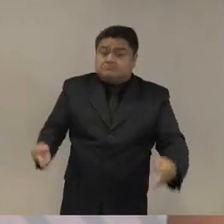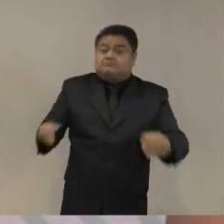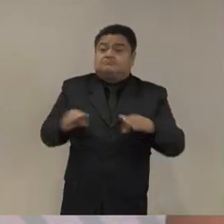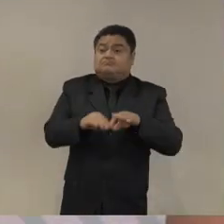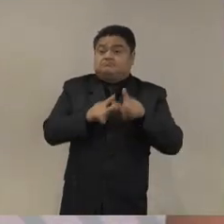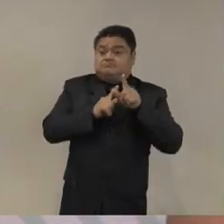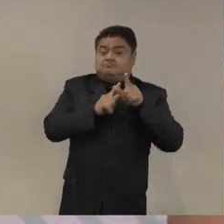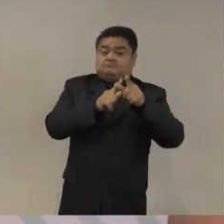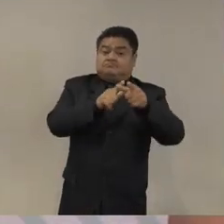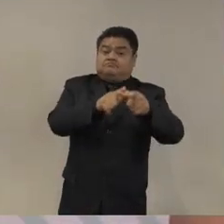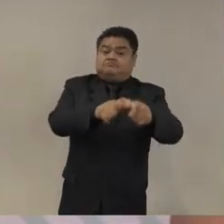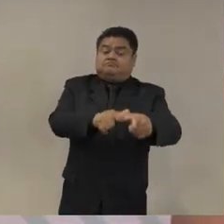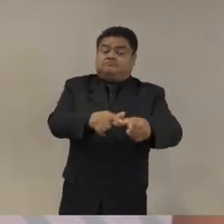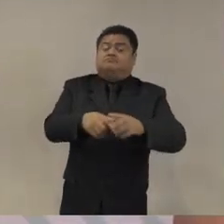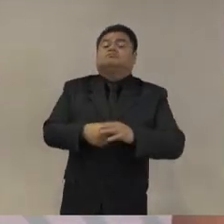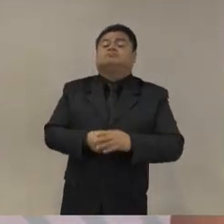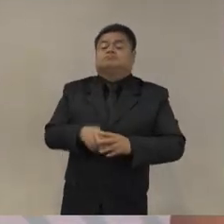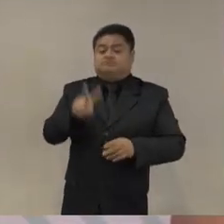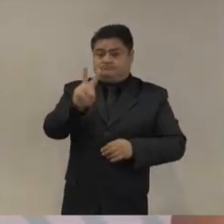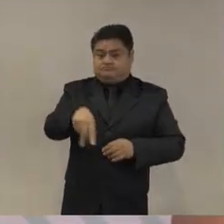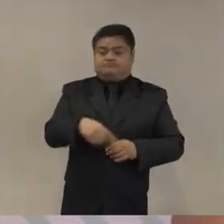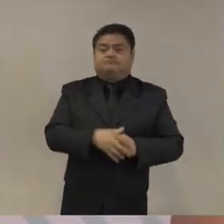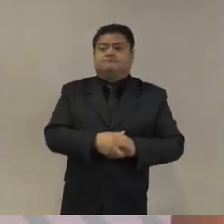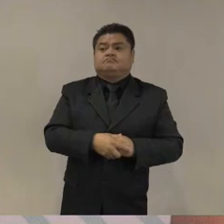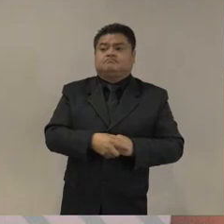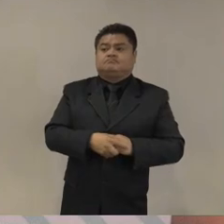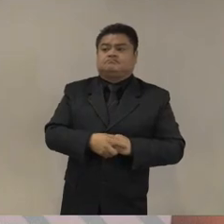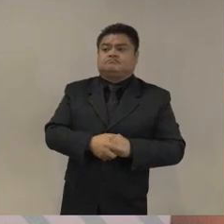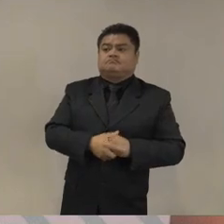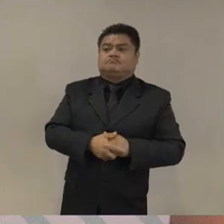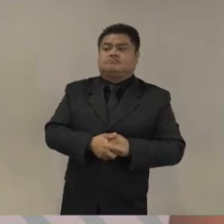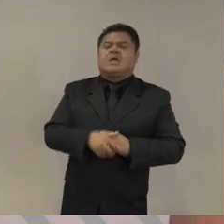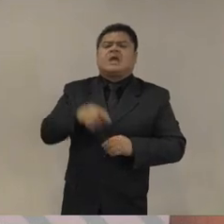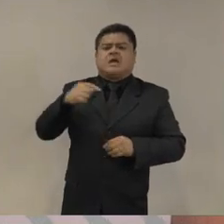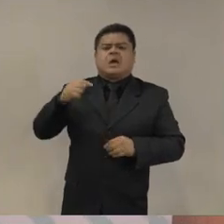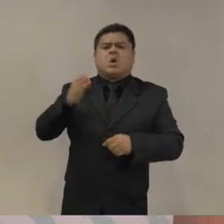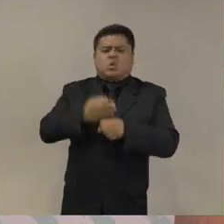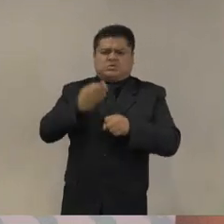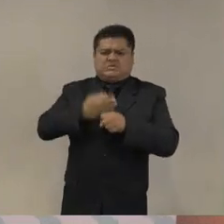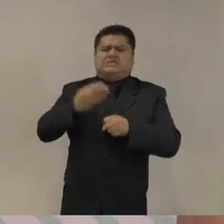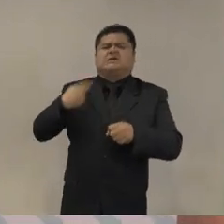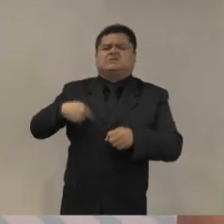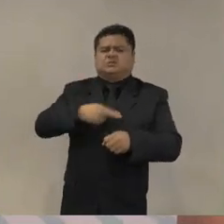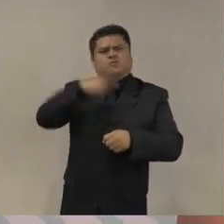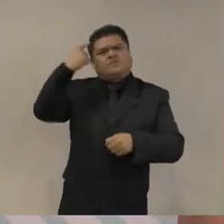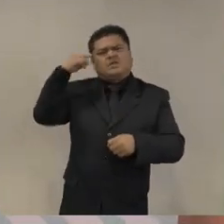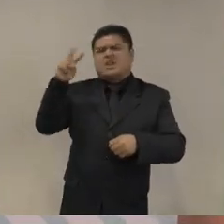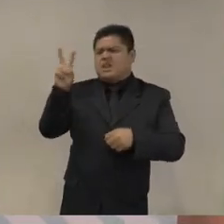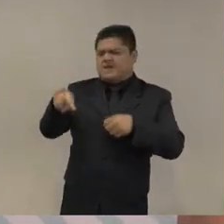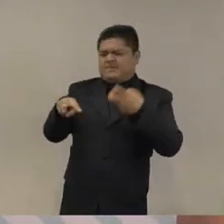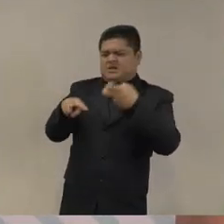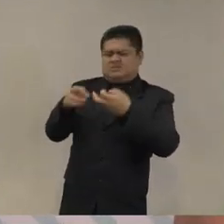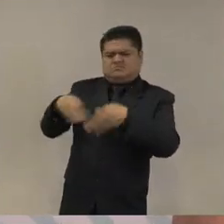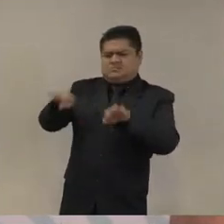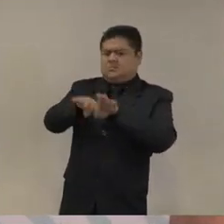porque siempre ha habido spin doctors y siempre ha habido digo noam Chomsky tiene un libro sobre eso eso existe